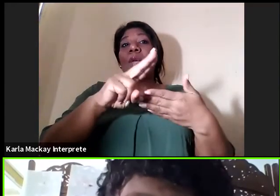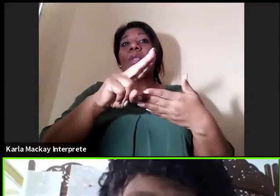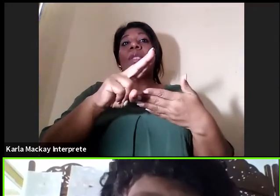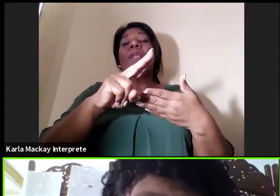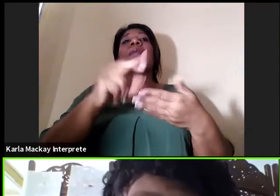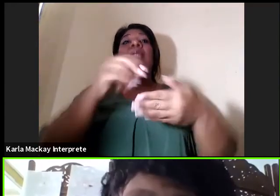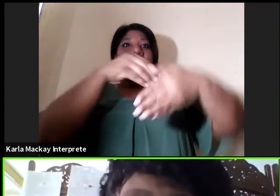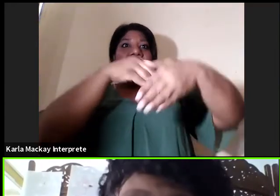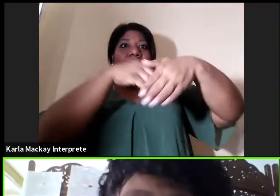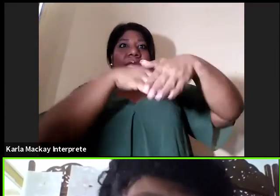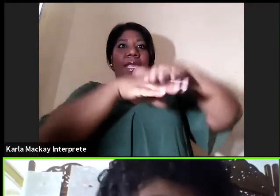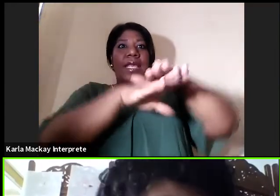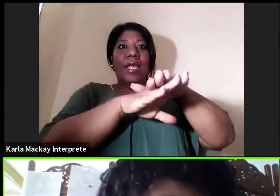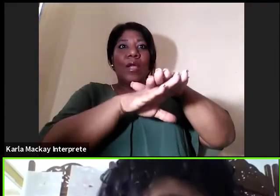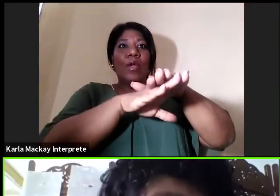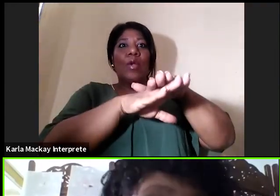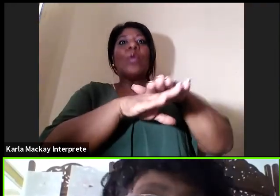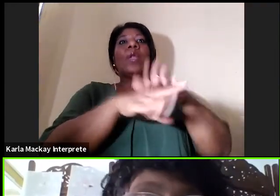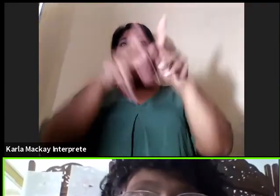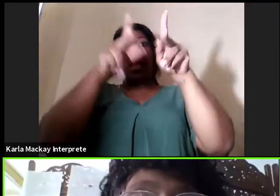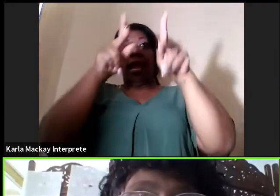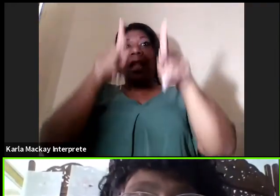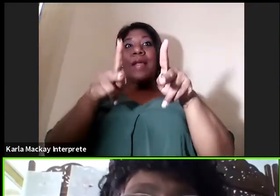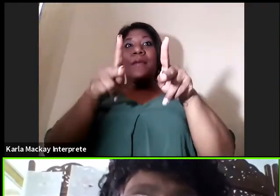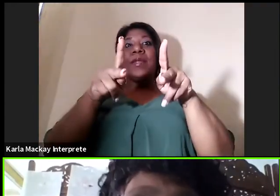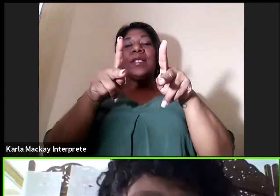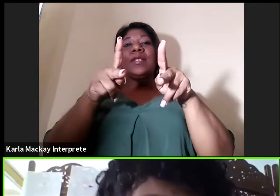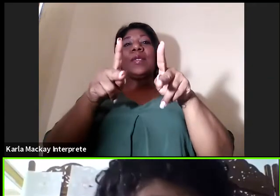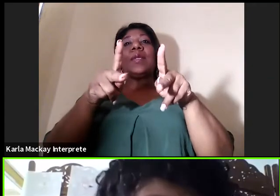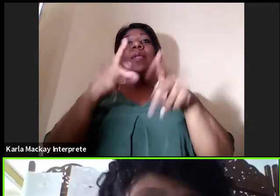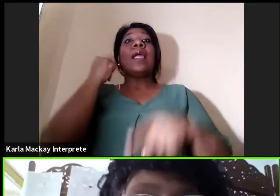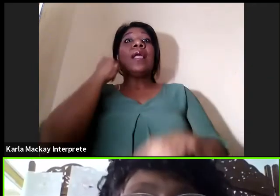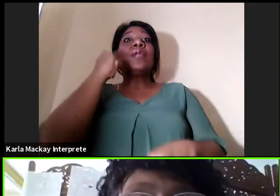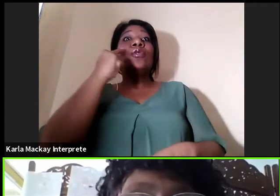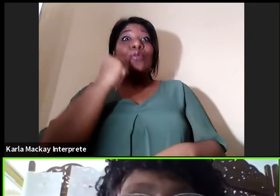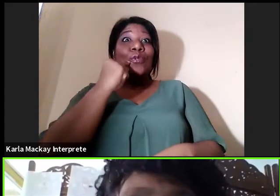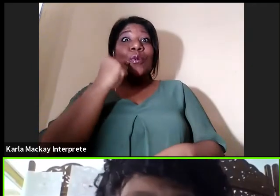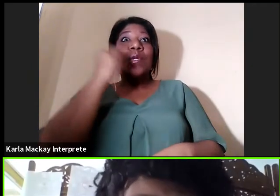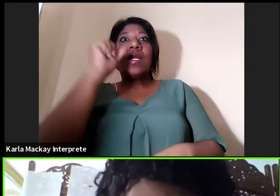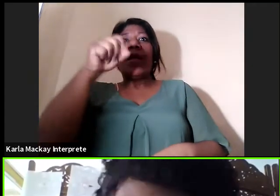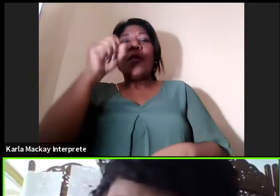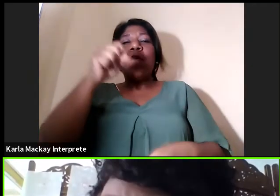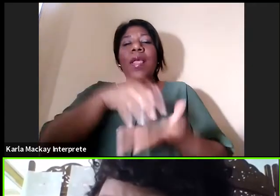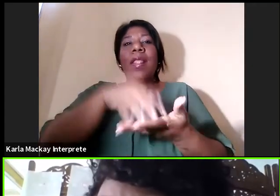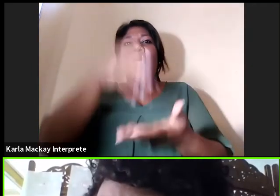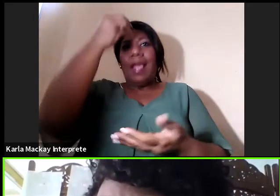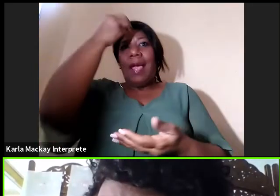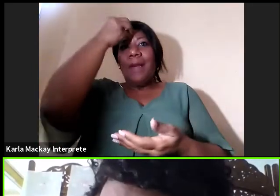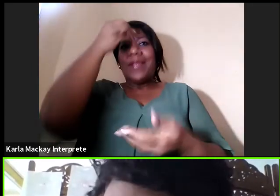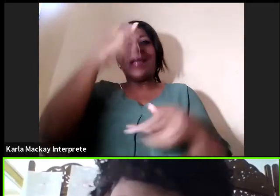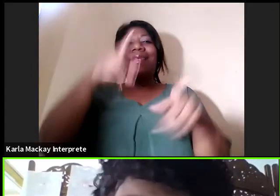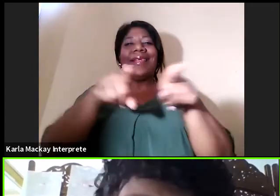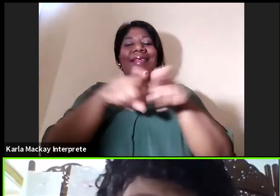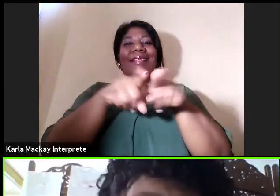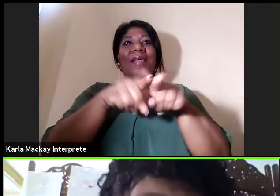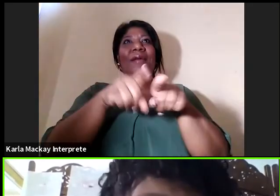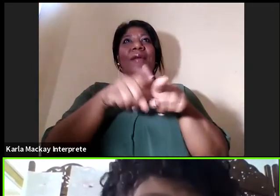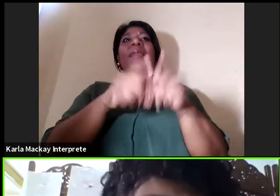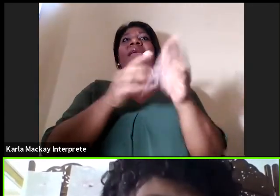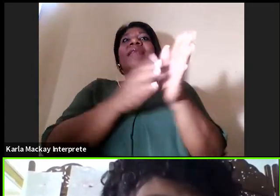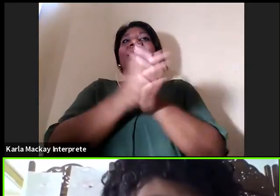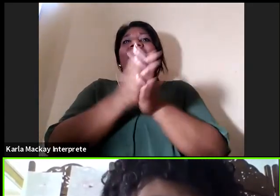a las personas que tienen pérdidas auditivas, de manera que también se puedan beneficiar